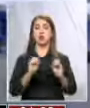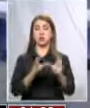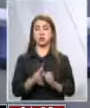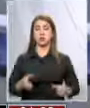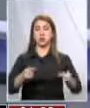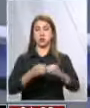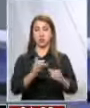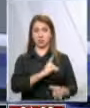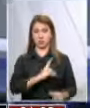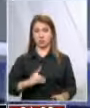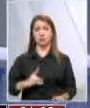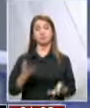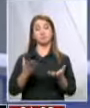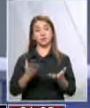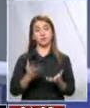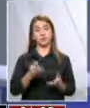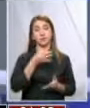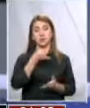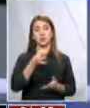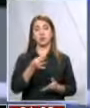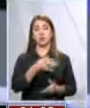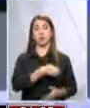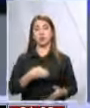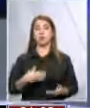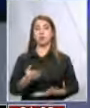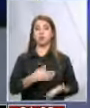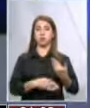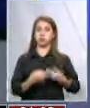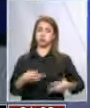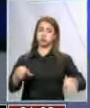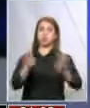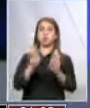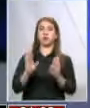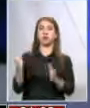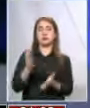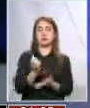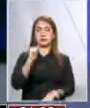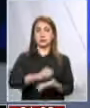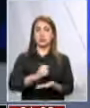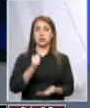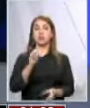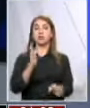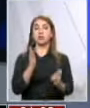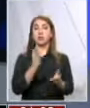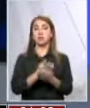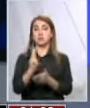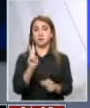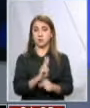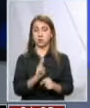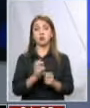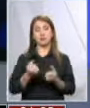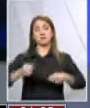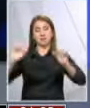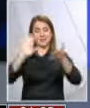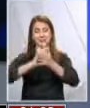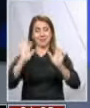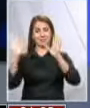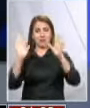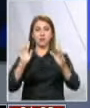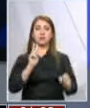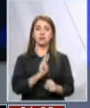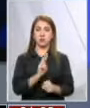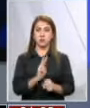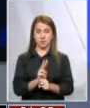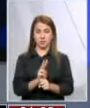Cámara de Diputados. Un traspié, dijo el gobierno, un portazo, se quejó el colegio de profesores, un triunfo, celebraron los docentes